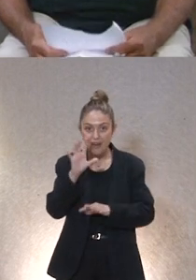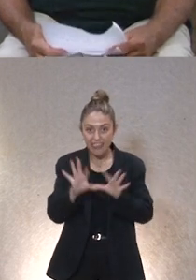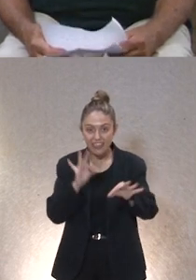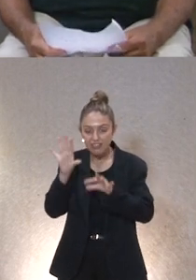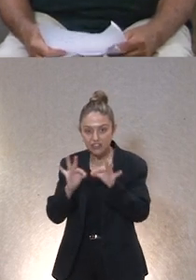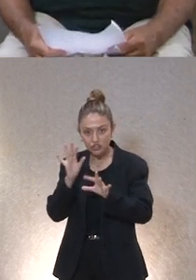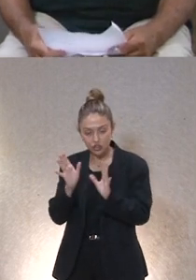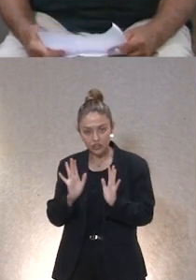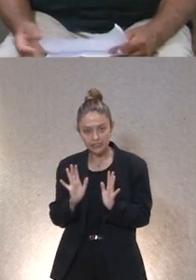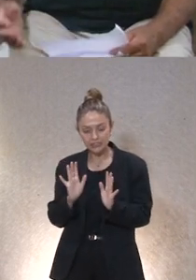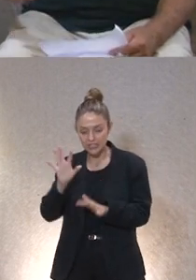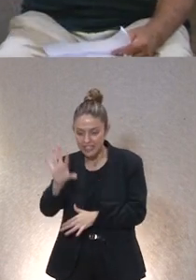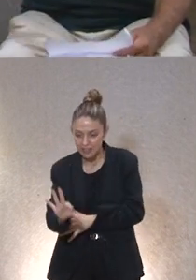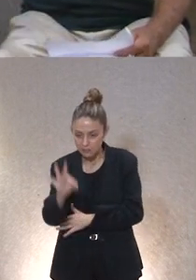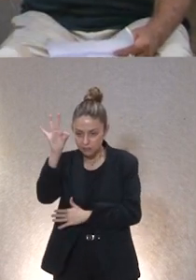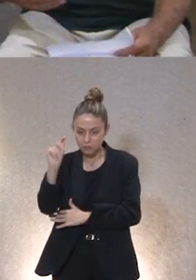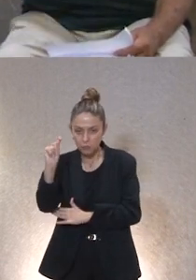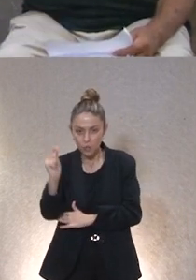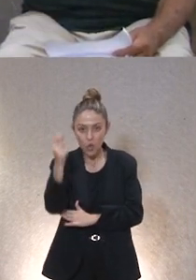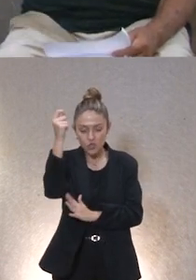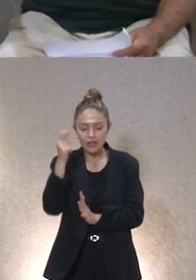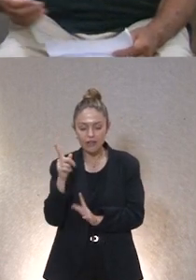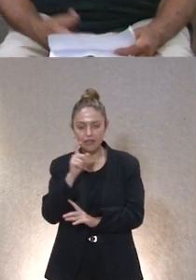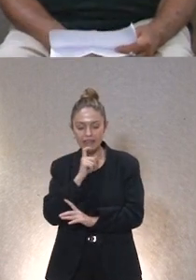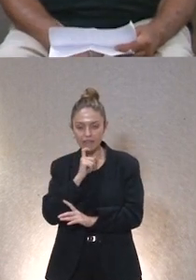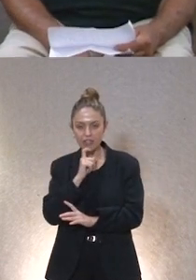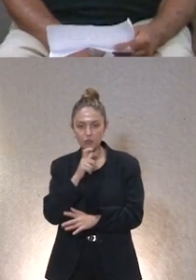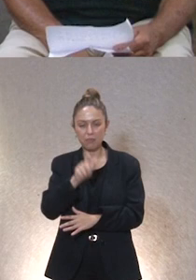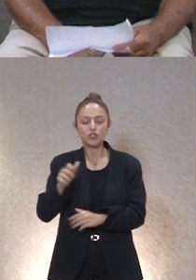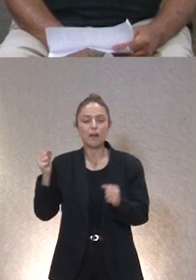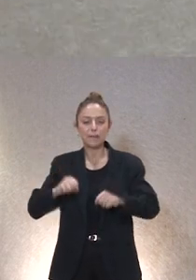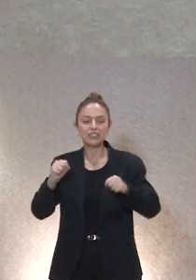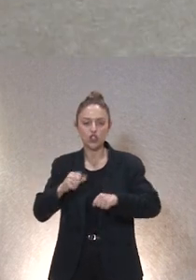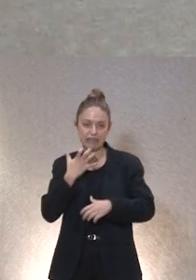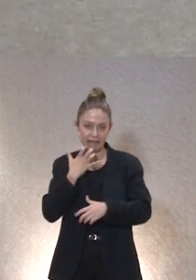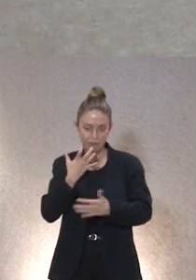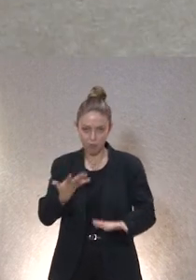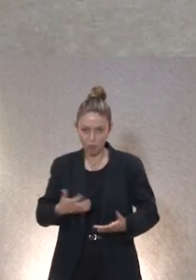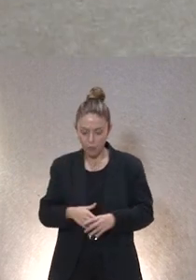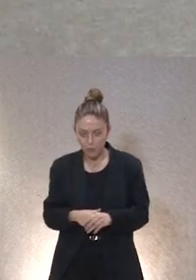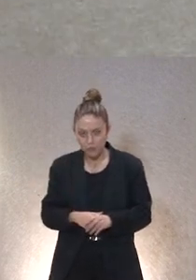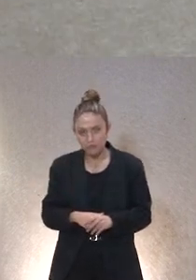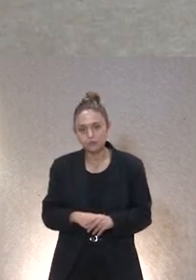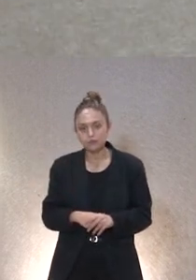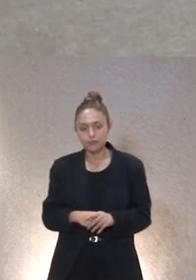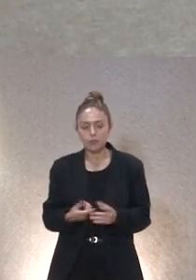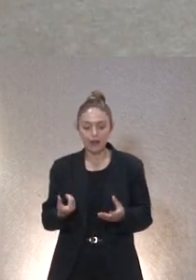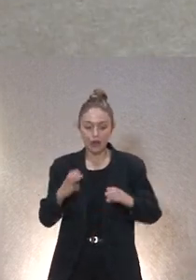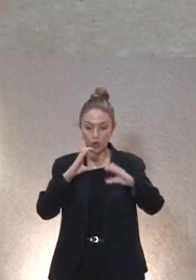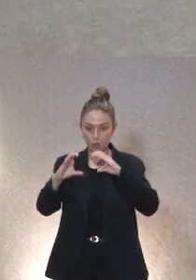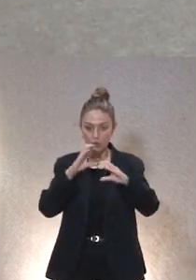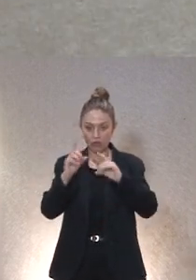la toma de decisiones pues en las personas que tienen mayores dificultades de de de problemas de